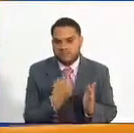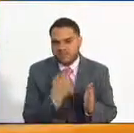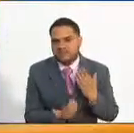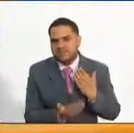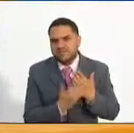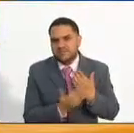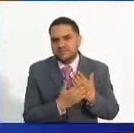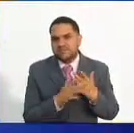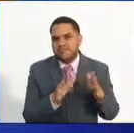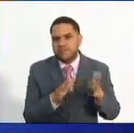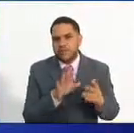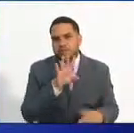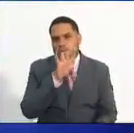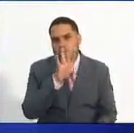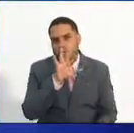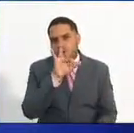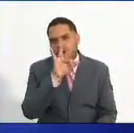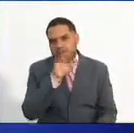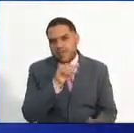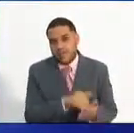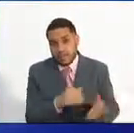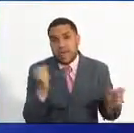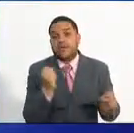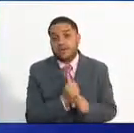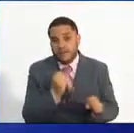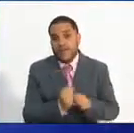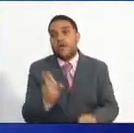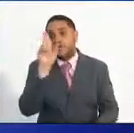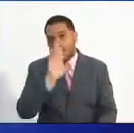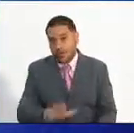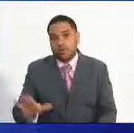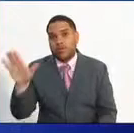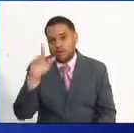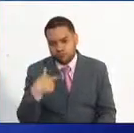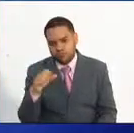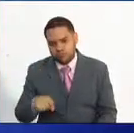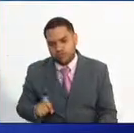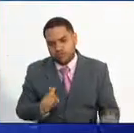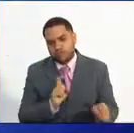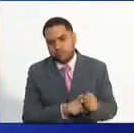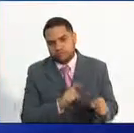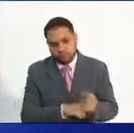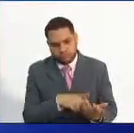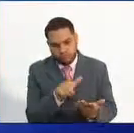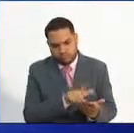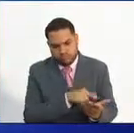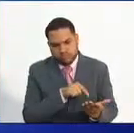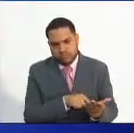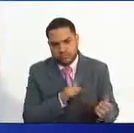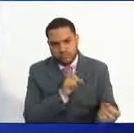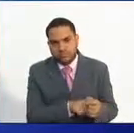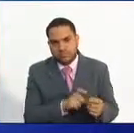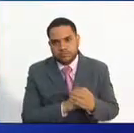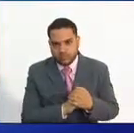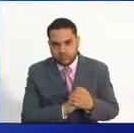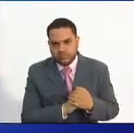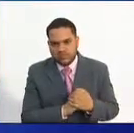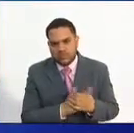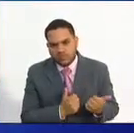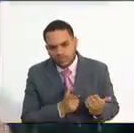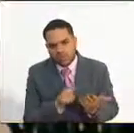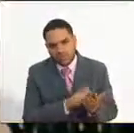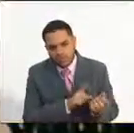alrededor de unos 43.000 empleos a nivel nacional. Las listas que en este momento se encuentran pendientes están